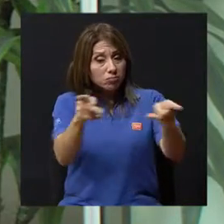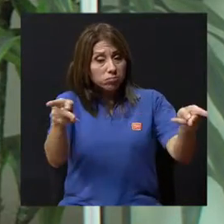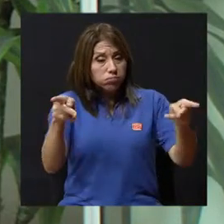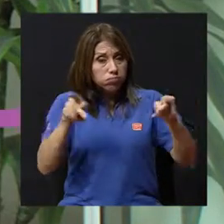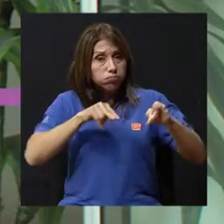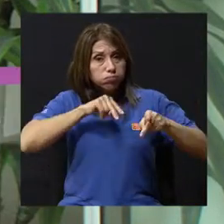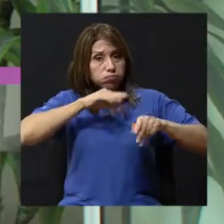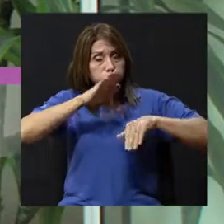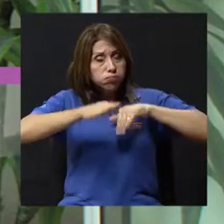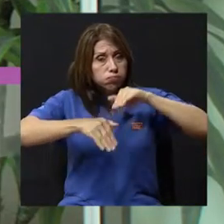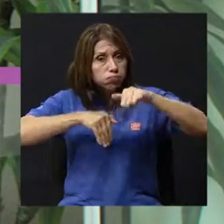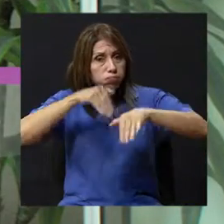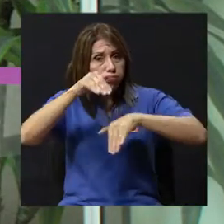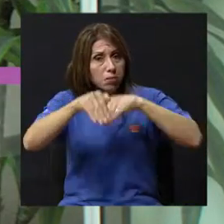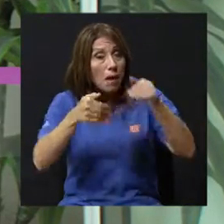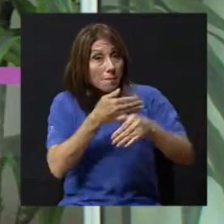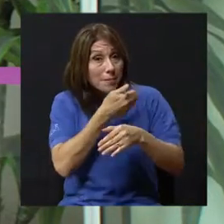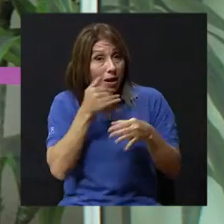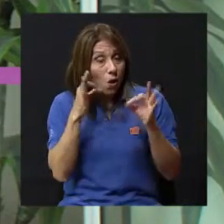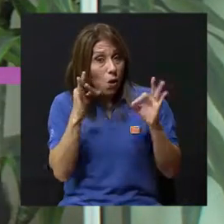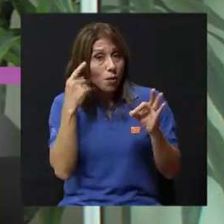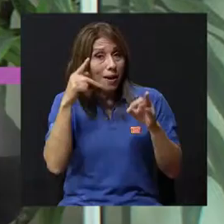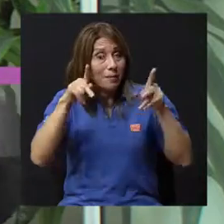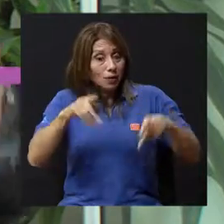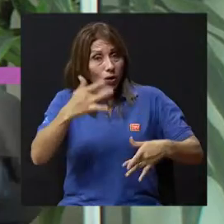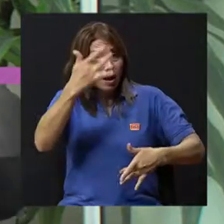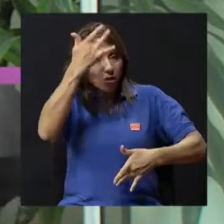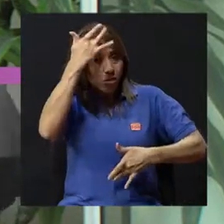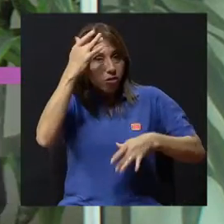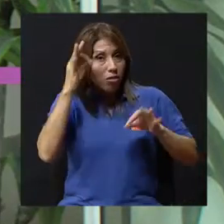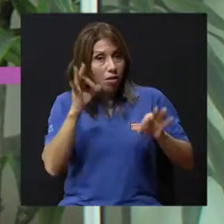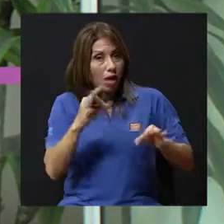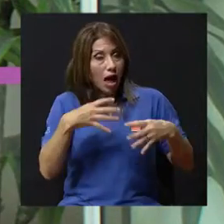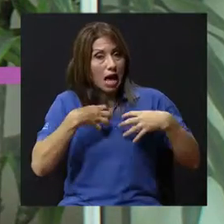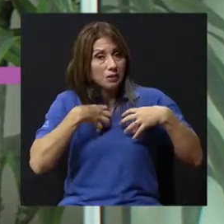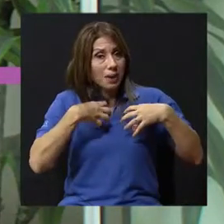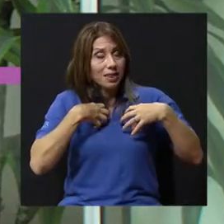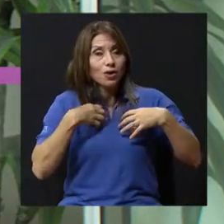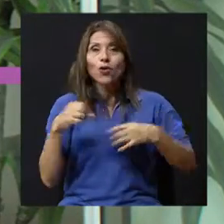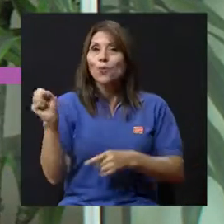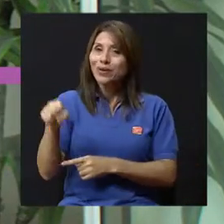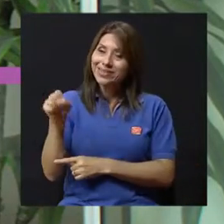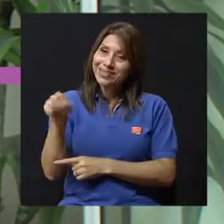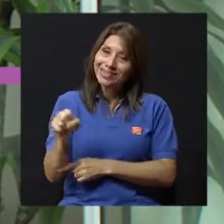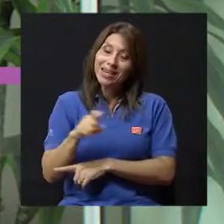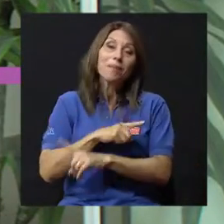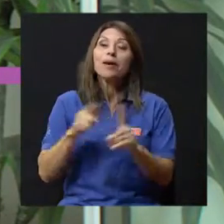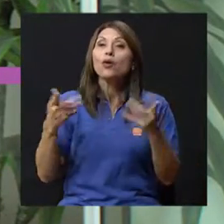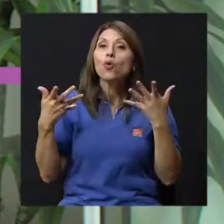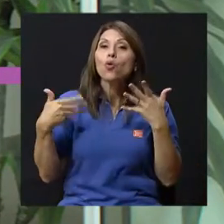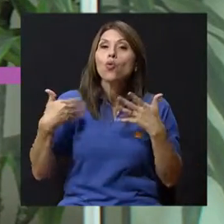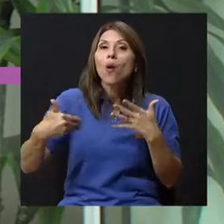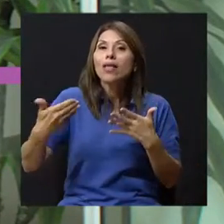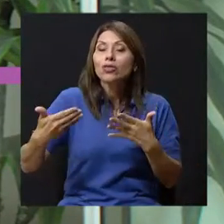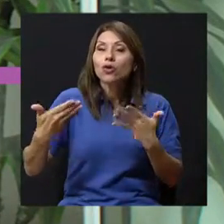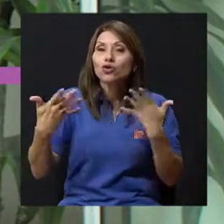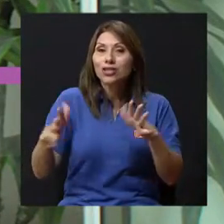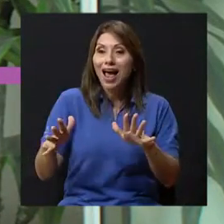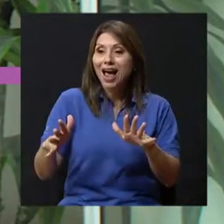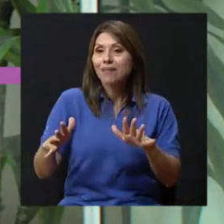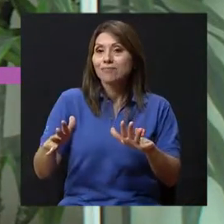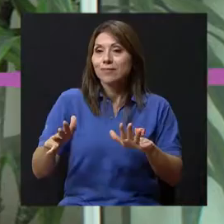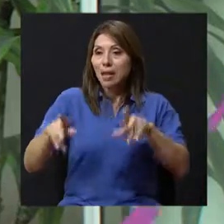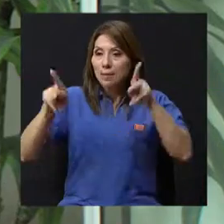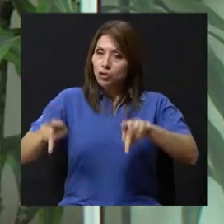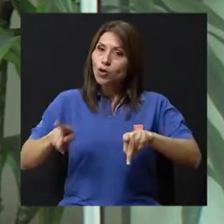el asmático? Sí, claro, pero es el mejor ejercicio cuando se practica la natación. No en los niños pequeñitos que lo que hacen es meterlos y sacarlos